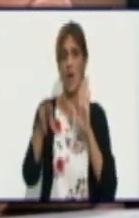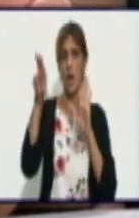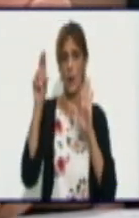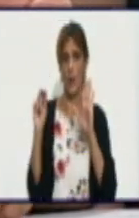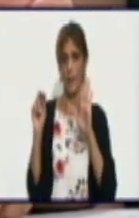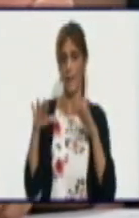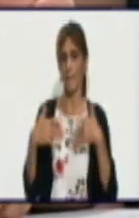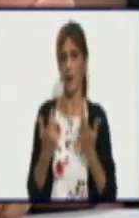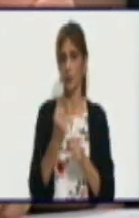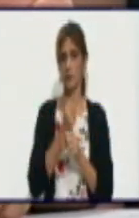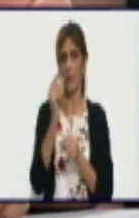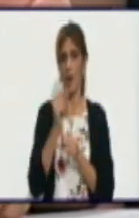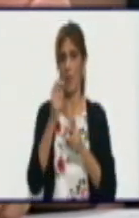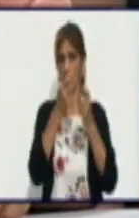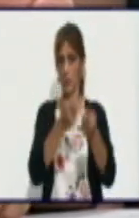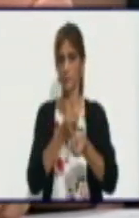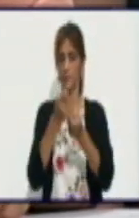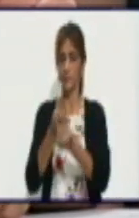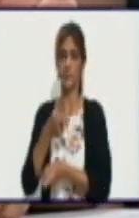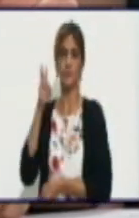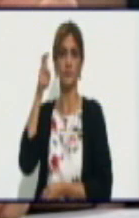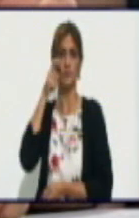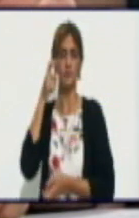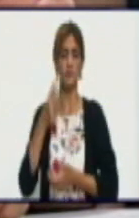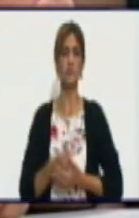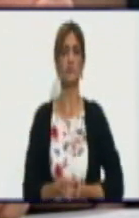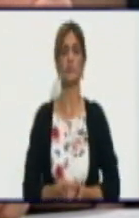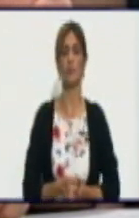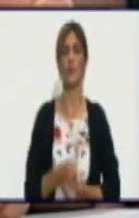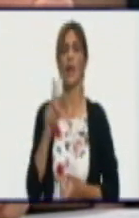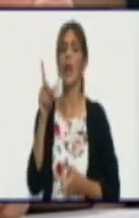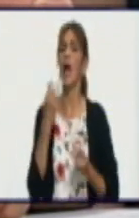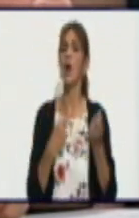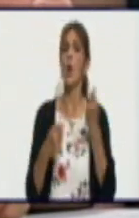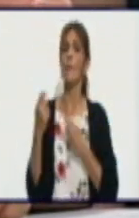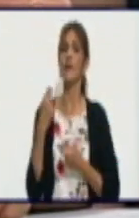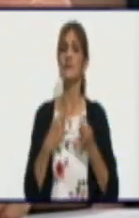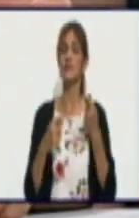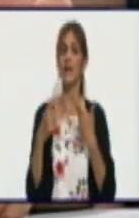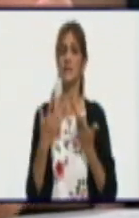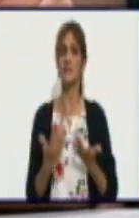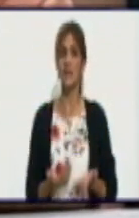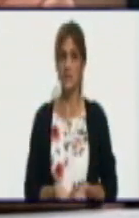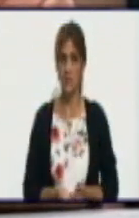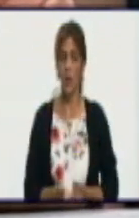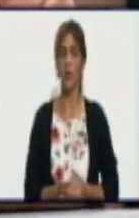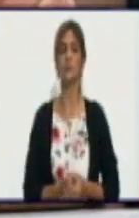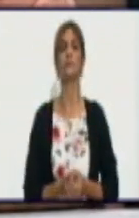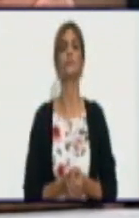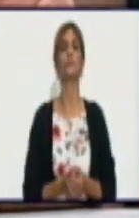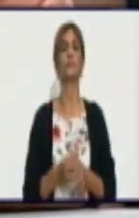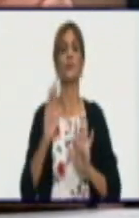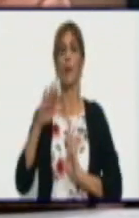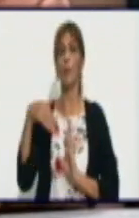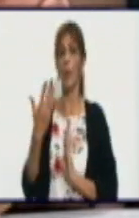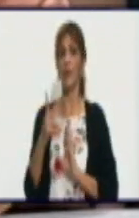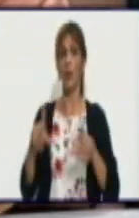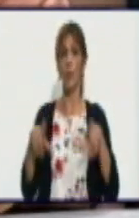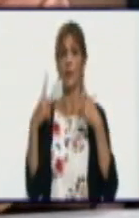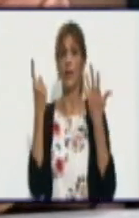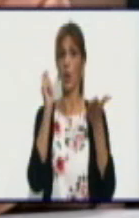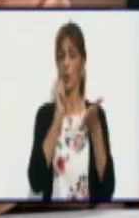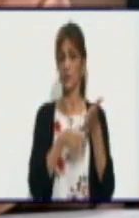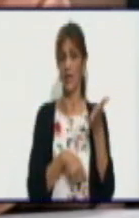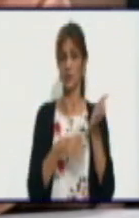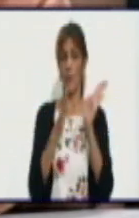La comercialización por los productores de leche fresca de vaca y sus derivados, una vez cumplido el contrato mensual, será a precio por acuerdo,